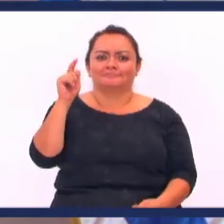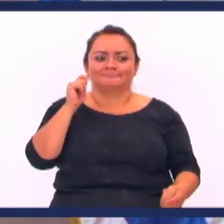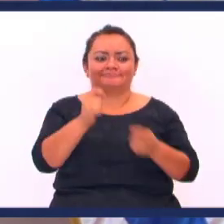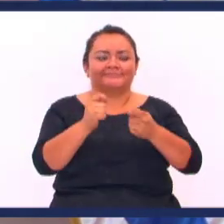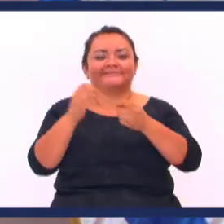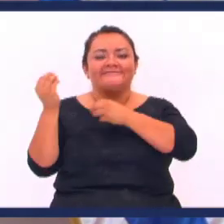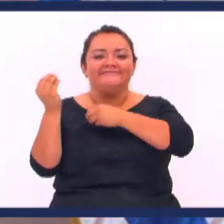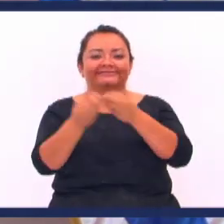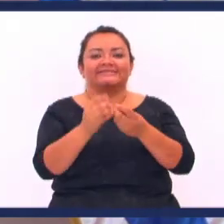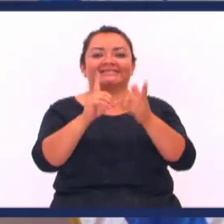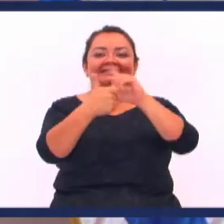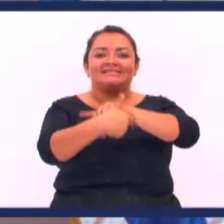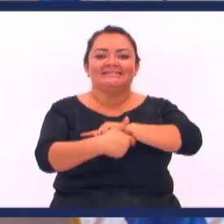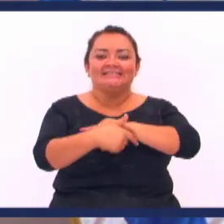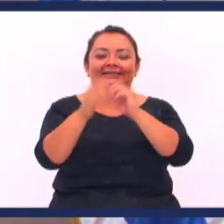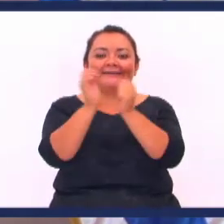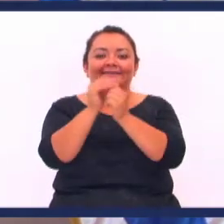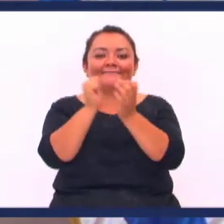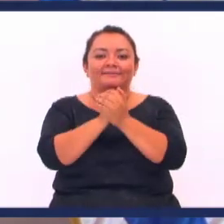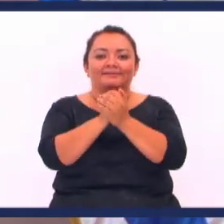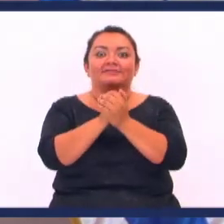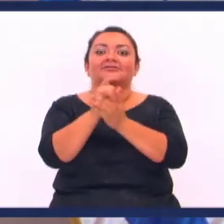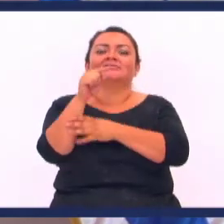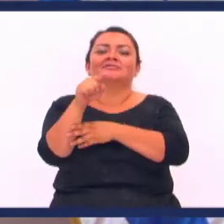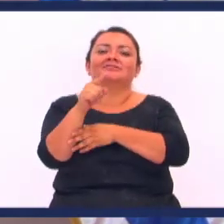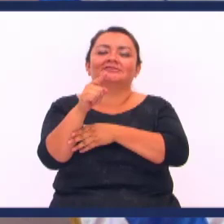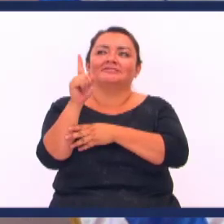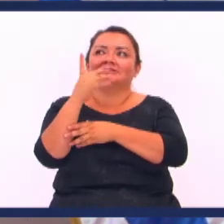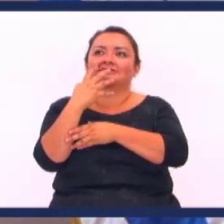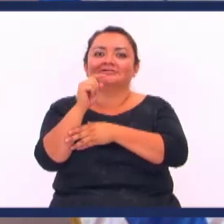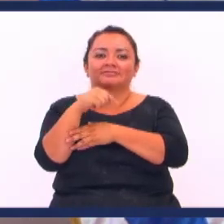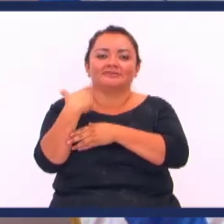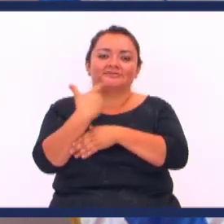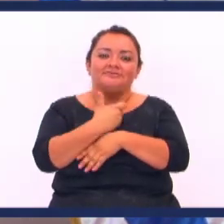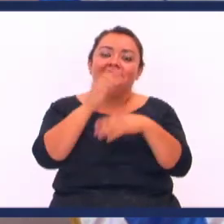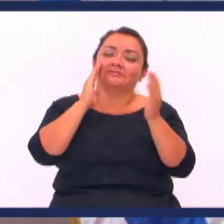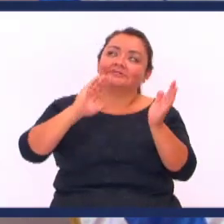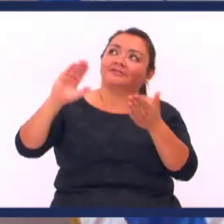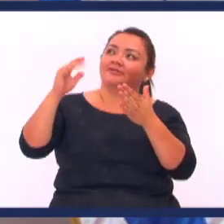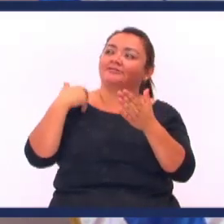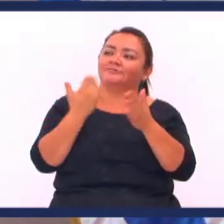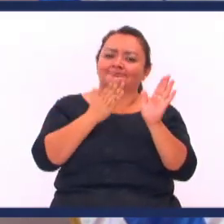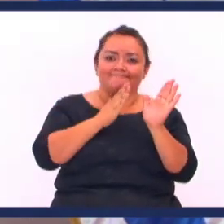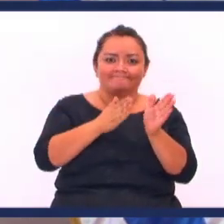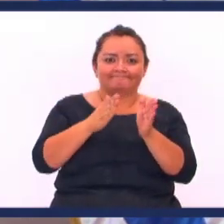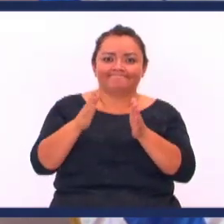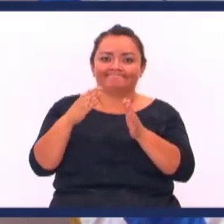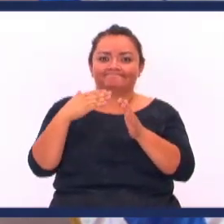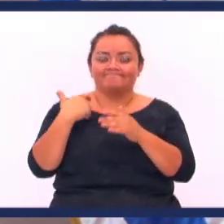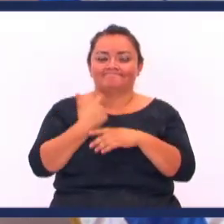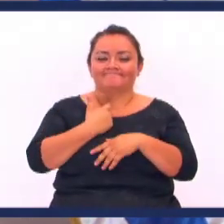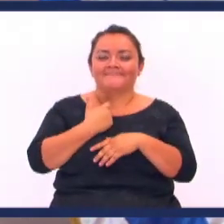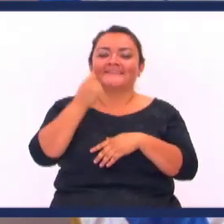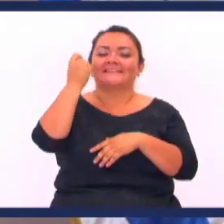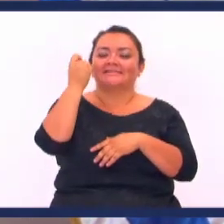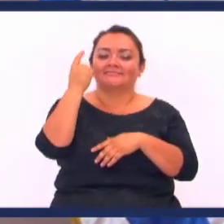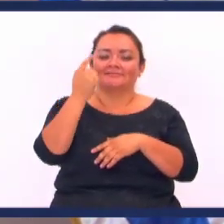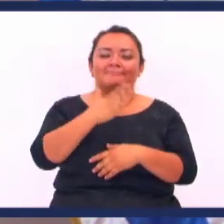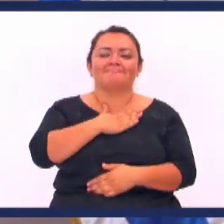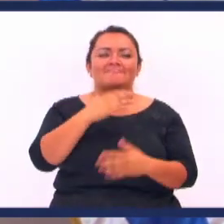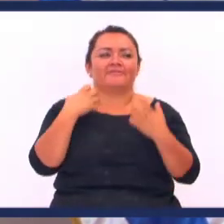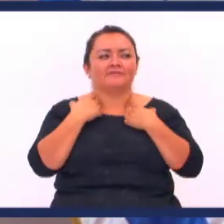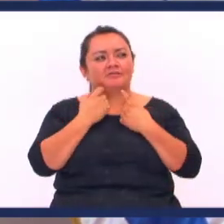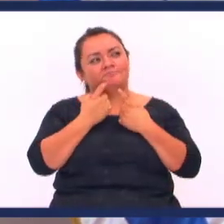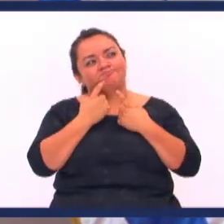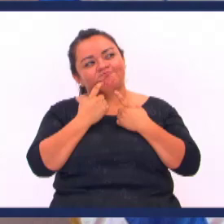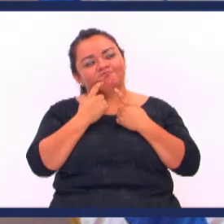activa Y vienen las tribulaciones Que quiere el Señor Que volvamos a él Número dos Que desarrollemos Y conozcamos Las áreas Que